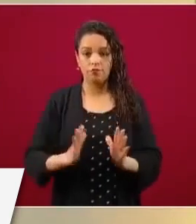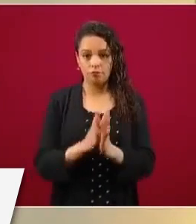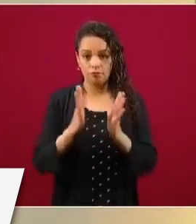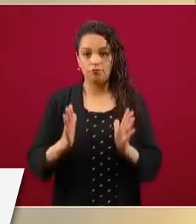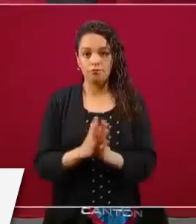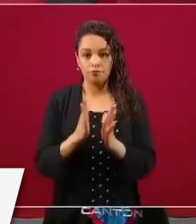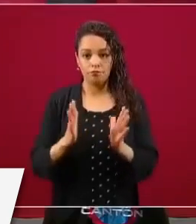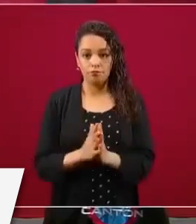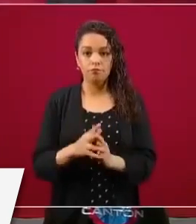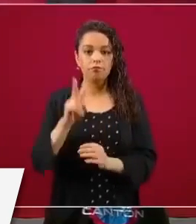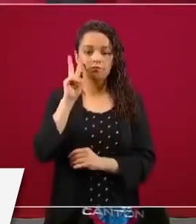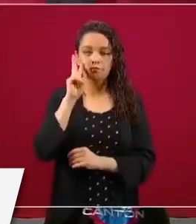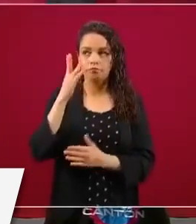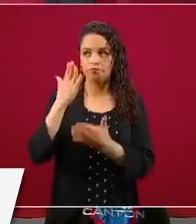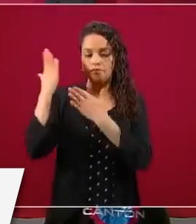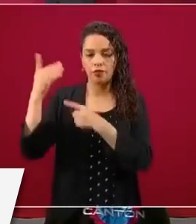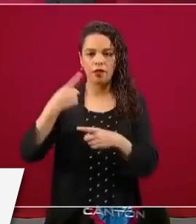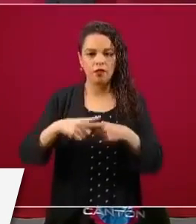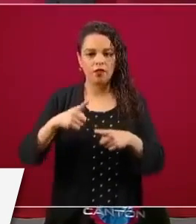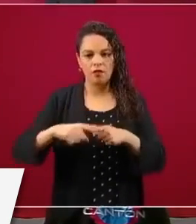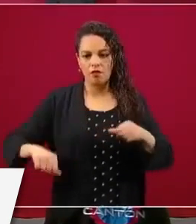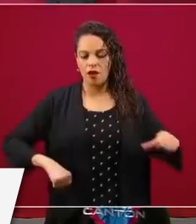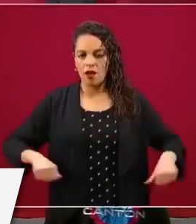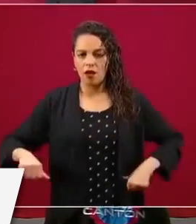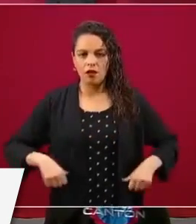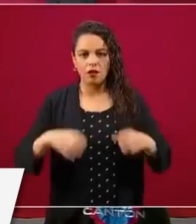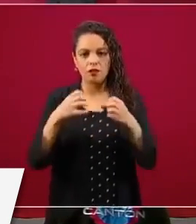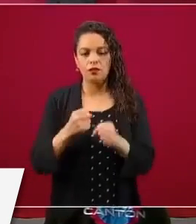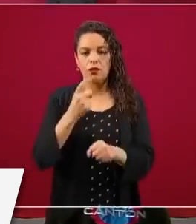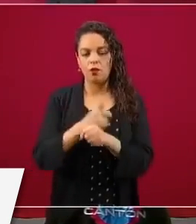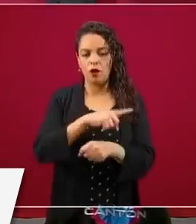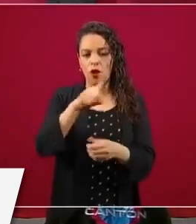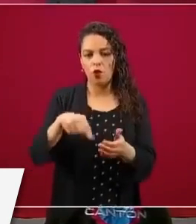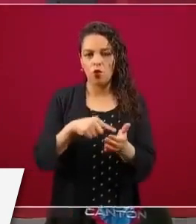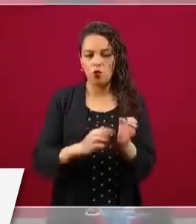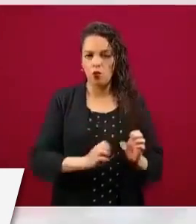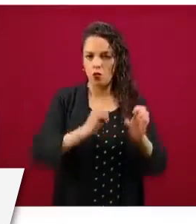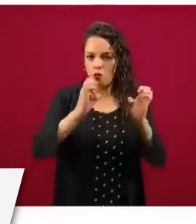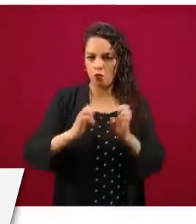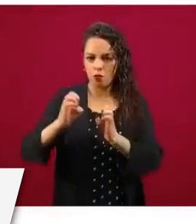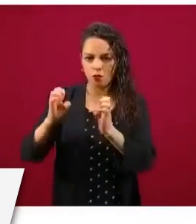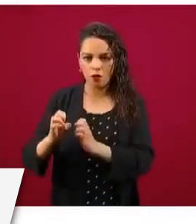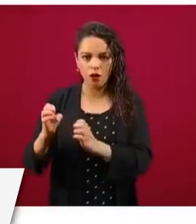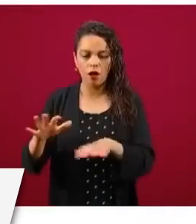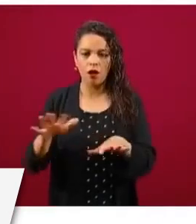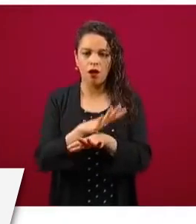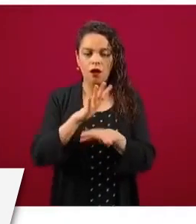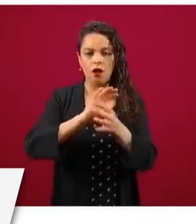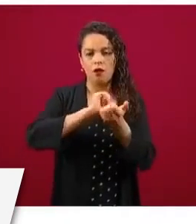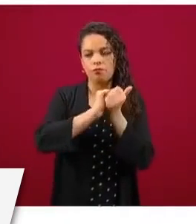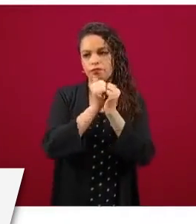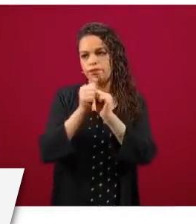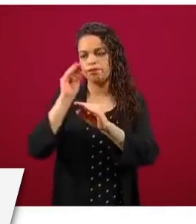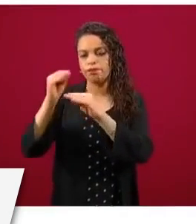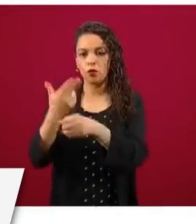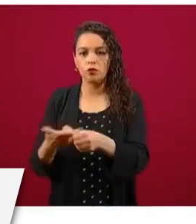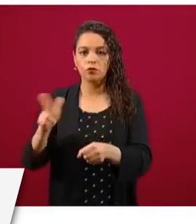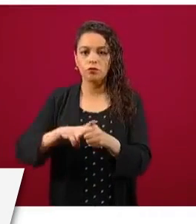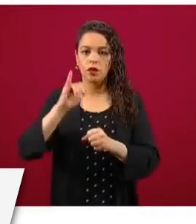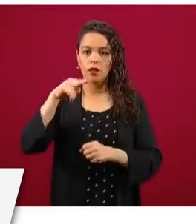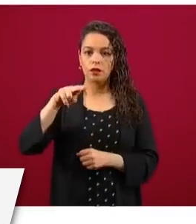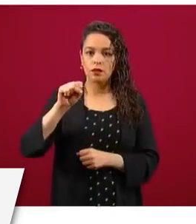pueden ver todas las actividades, la seguridad de instalaciones, el recondicionamiento de hospitales del Insabi, la